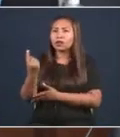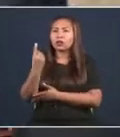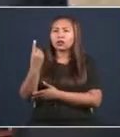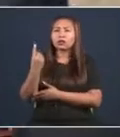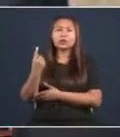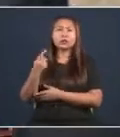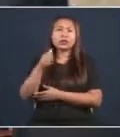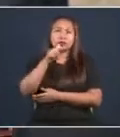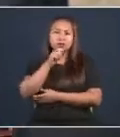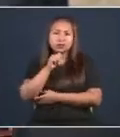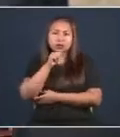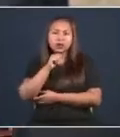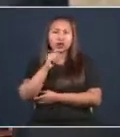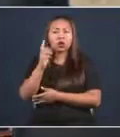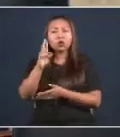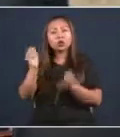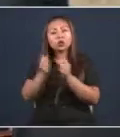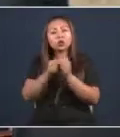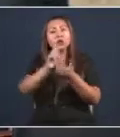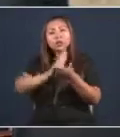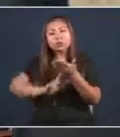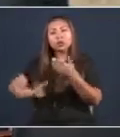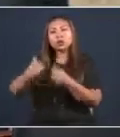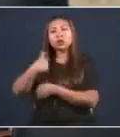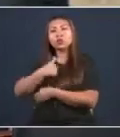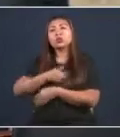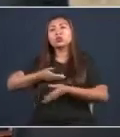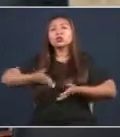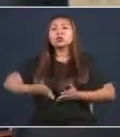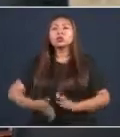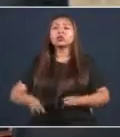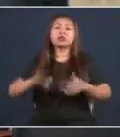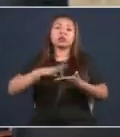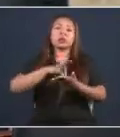para con nuestros hijos y para con nuestra población.